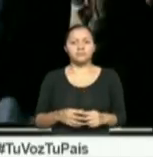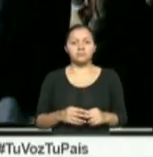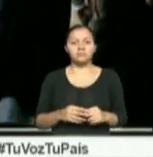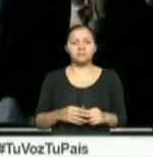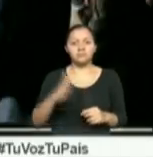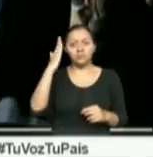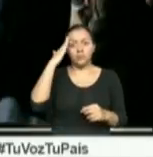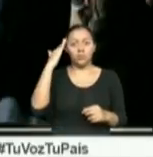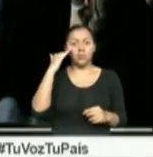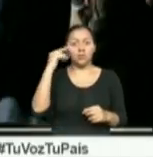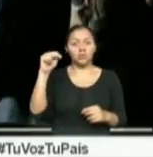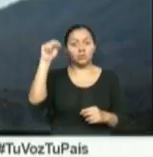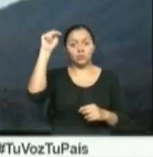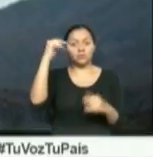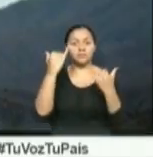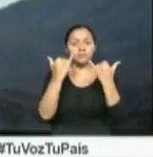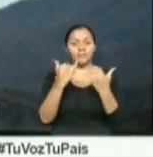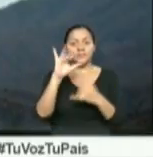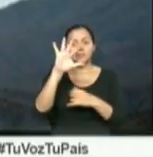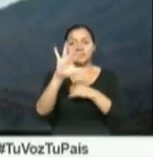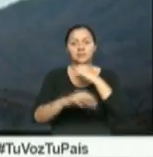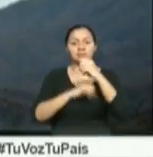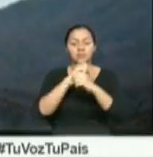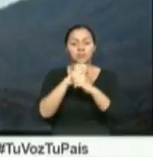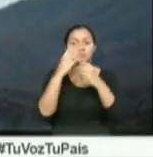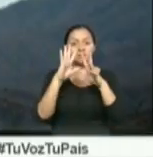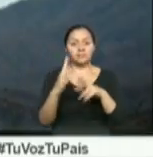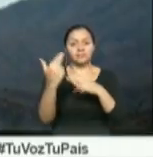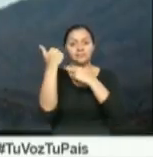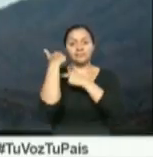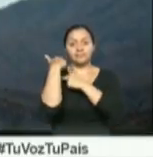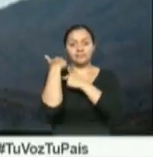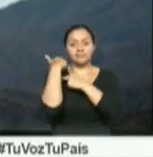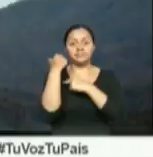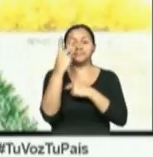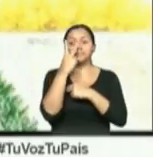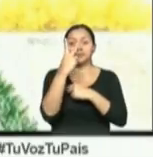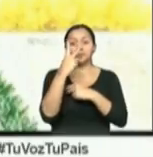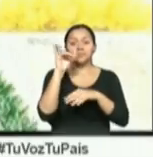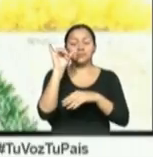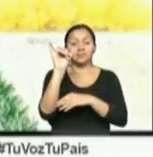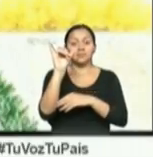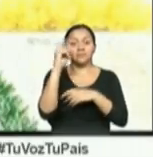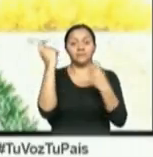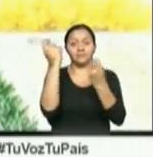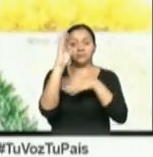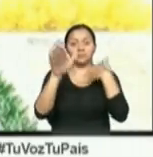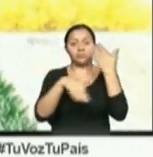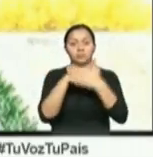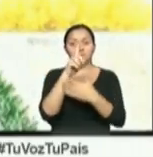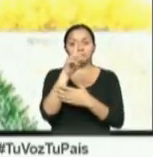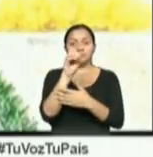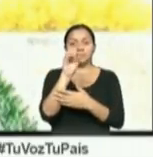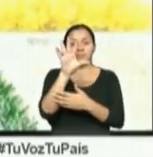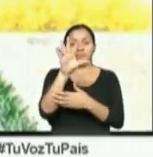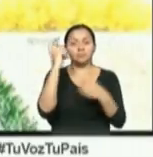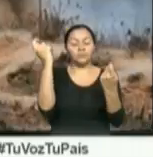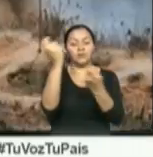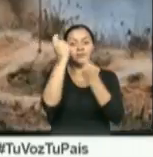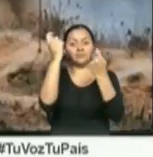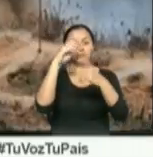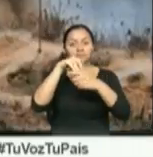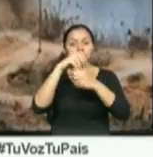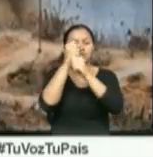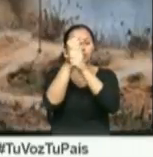Corea del Norte celebra estos días los cinco años en el poder de Kim Jong-un y el sábado festeja por todo lo alto el 105 aniversario del